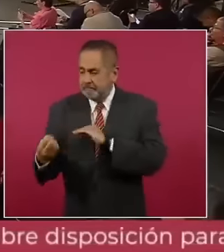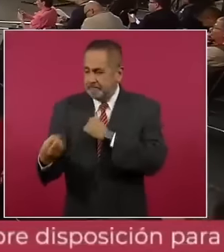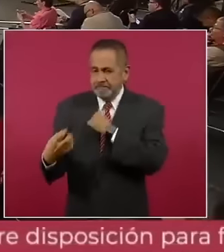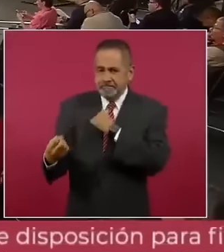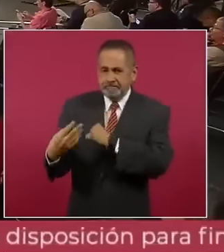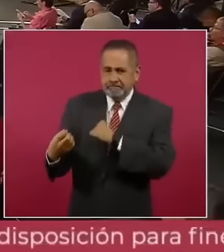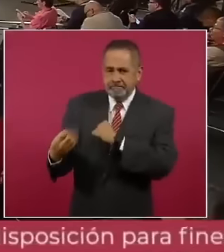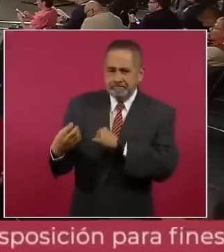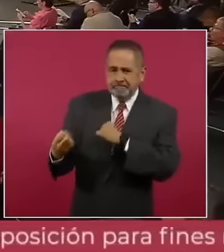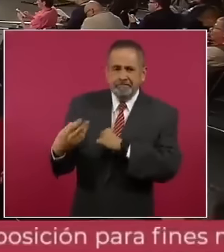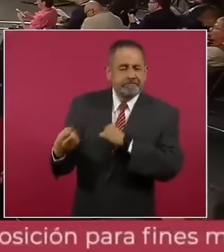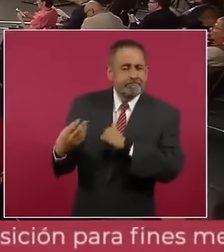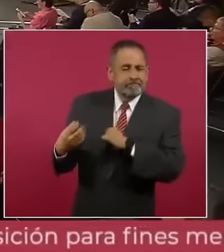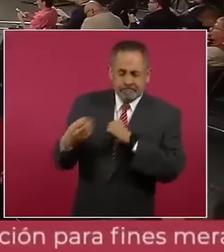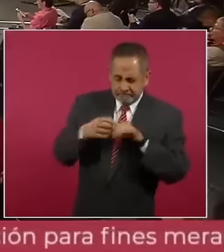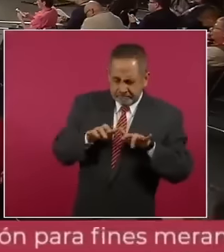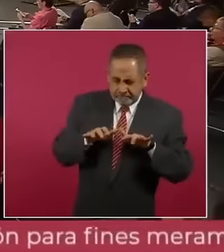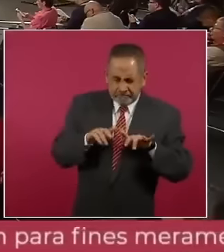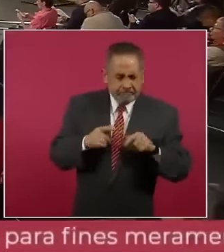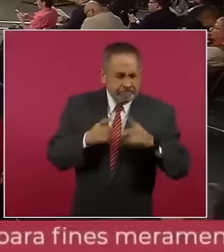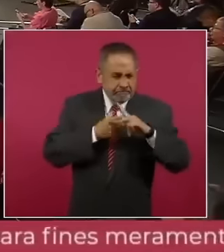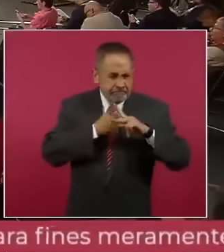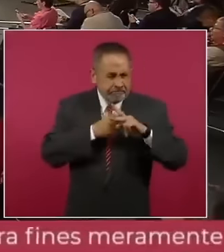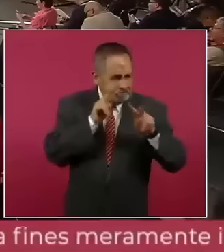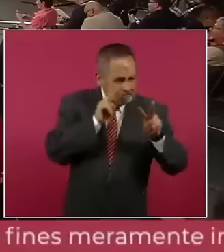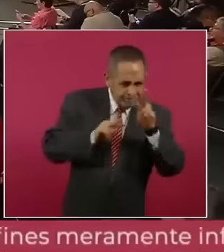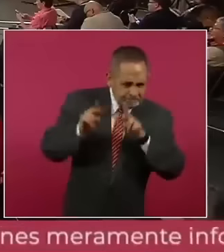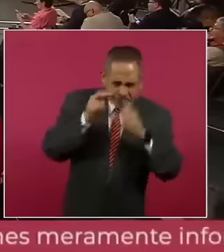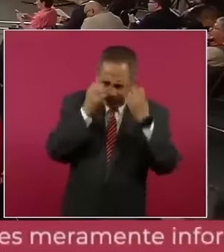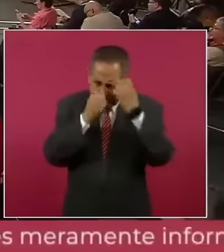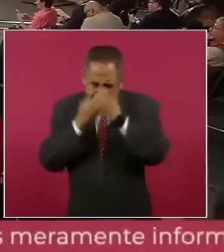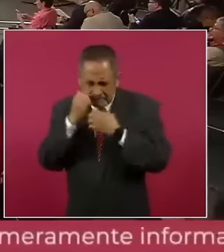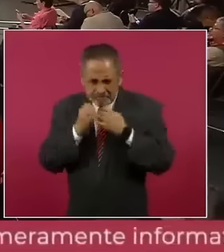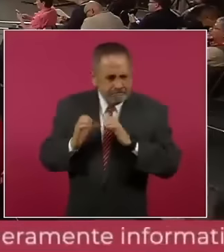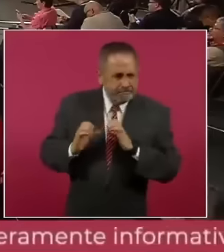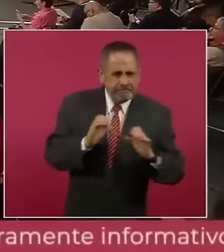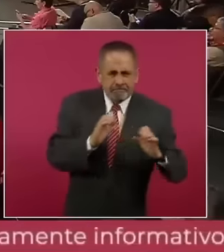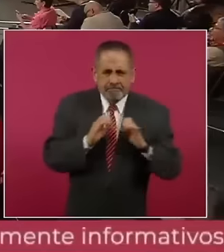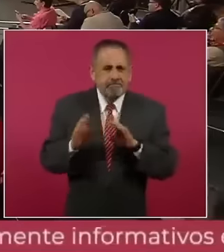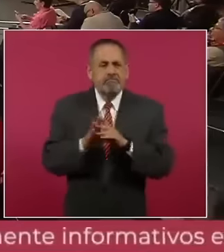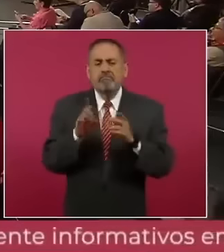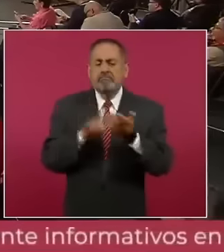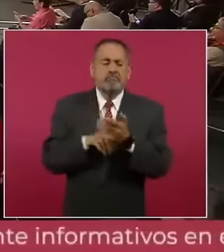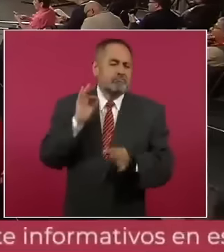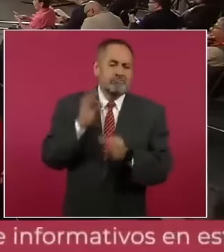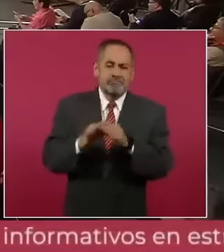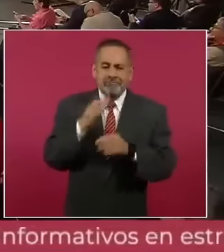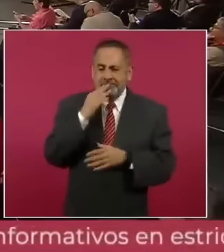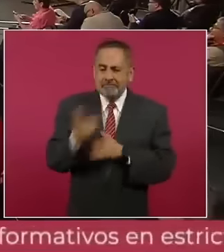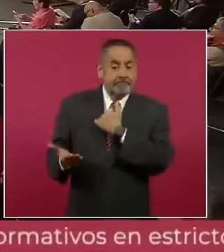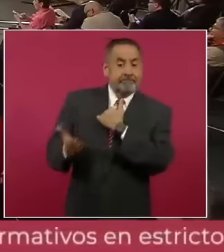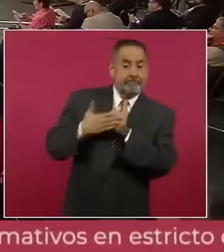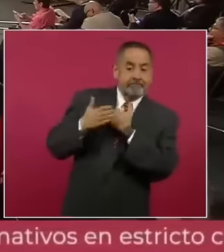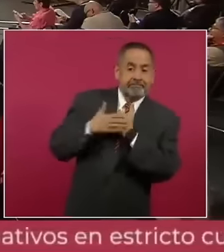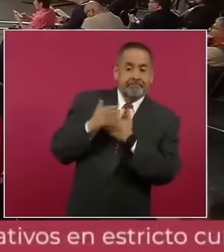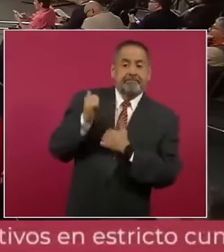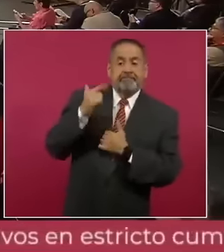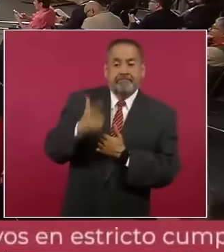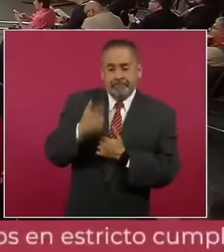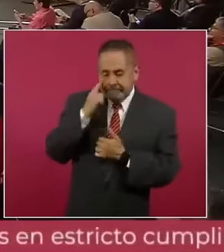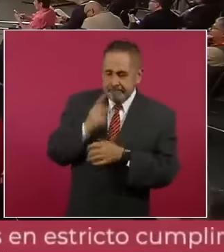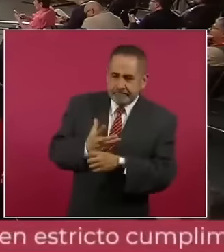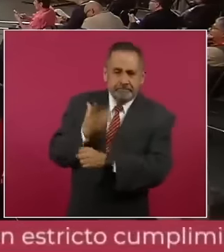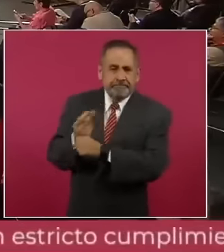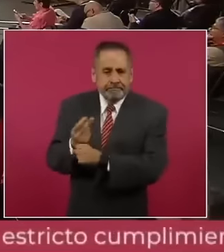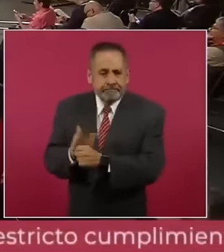200 señales. Esto nos permite prevenir. ¿Cuáles son estas señales en las cuales vamos muy bien,